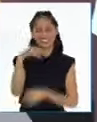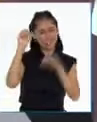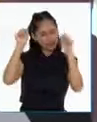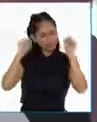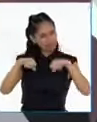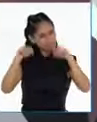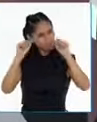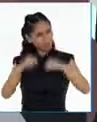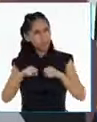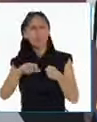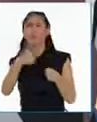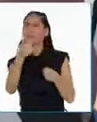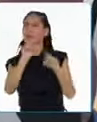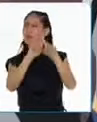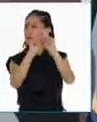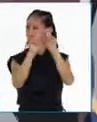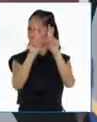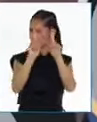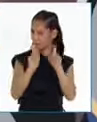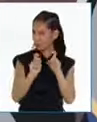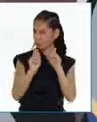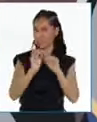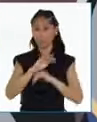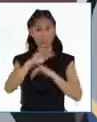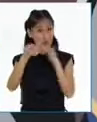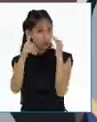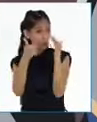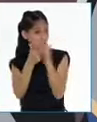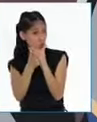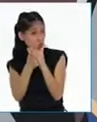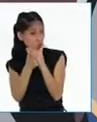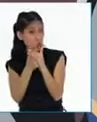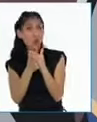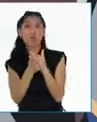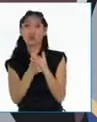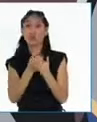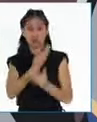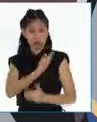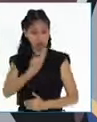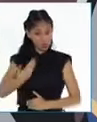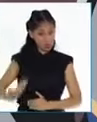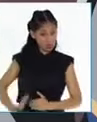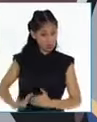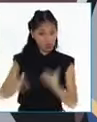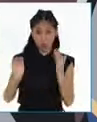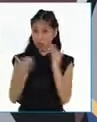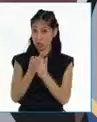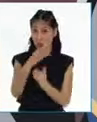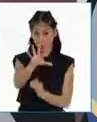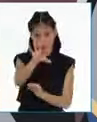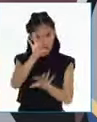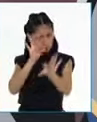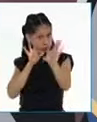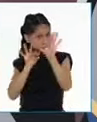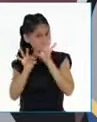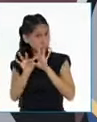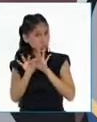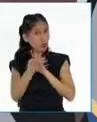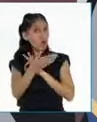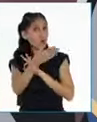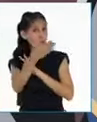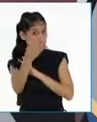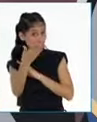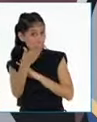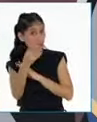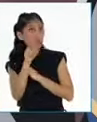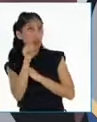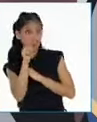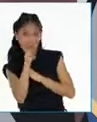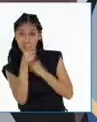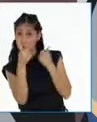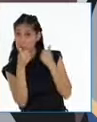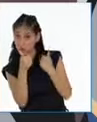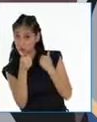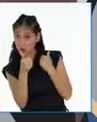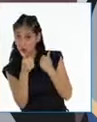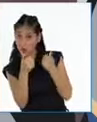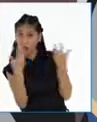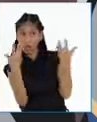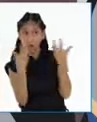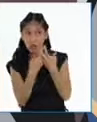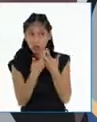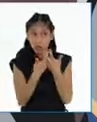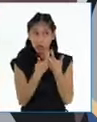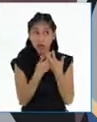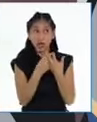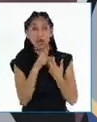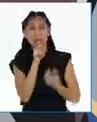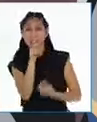Ahora otra pregunta. Si todas y todos votan, ¿estarán de acuerdo y elegirán a la misma persona o podrá haber desacuerdos?